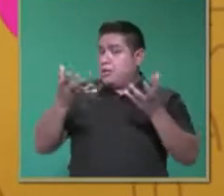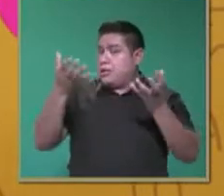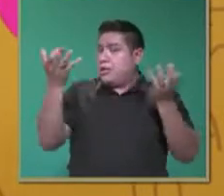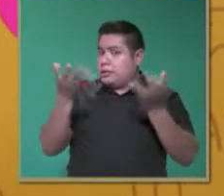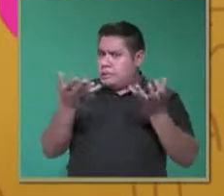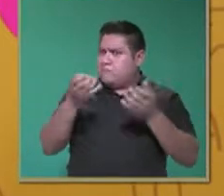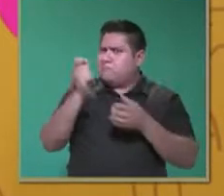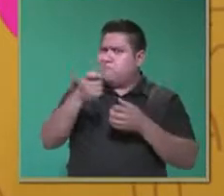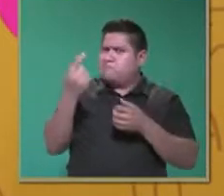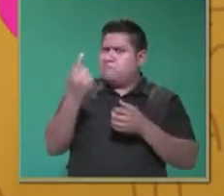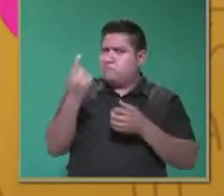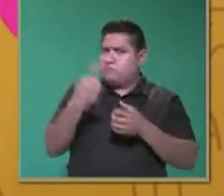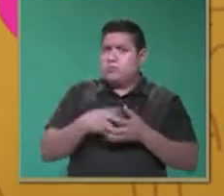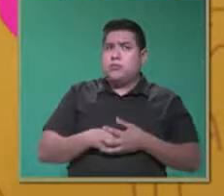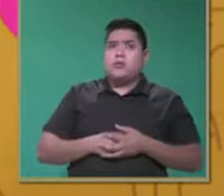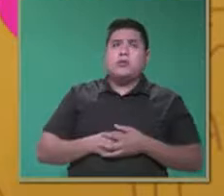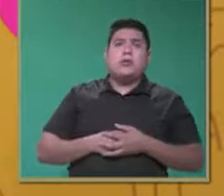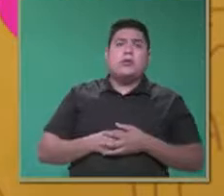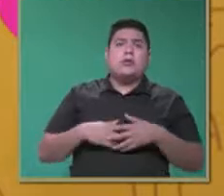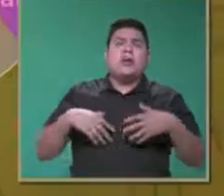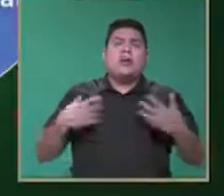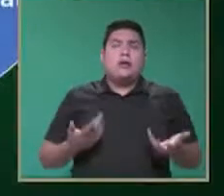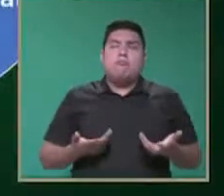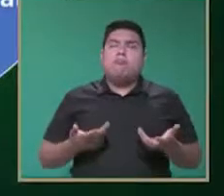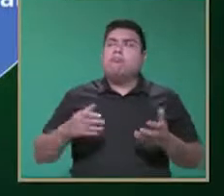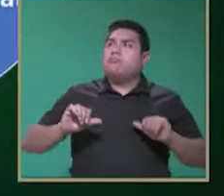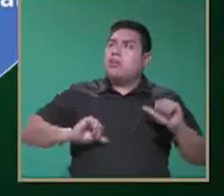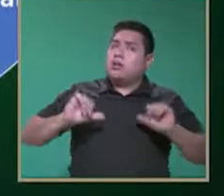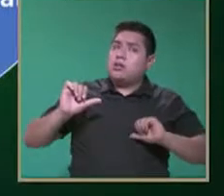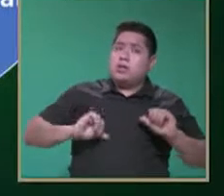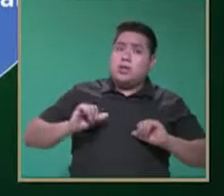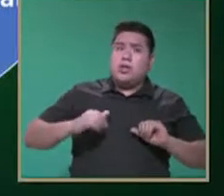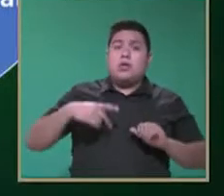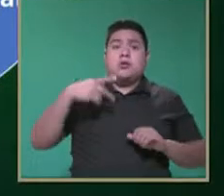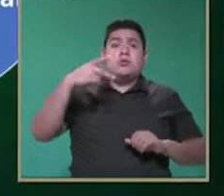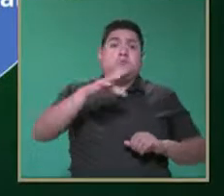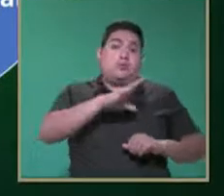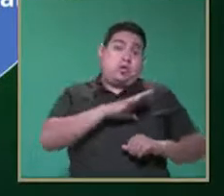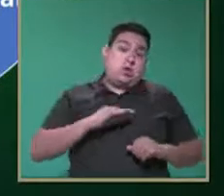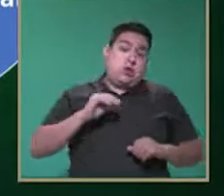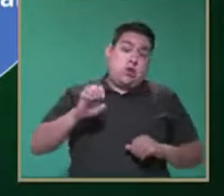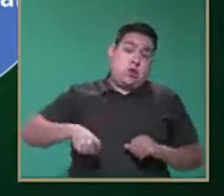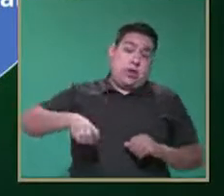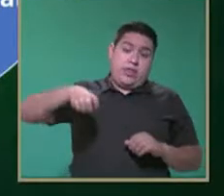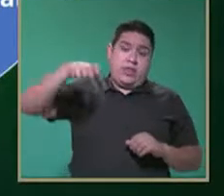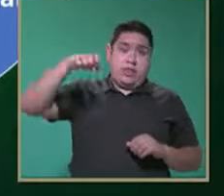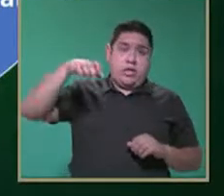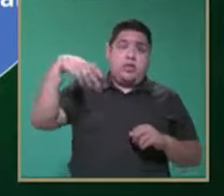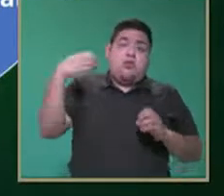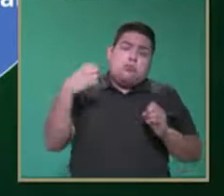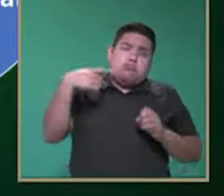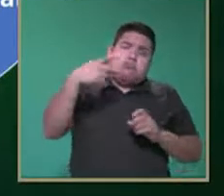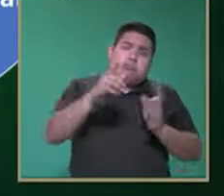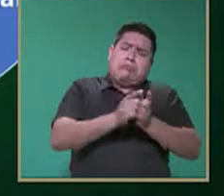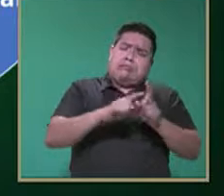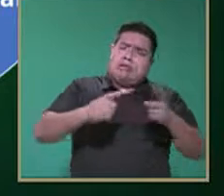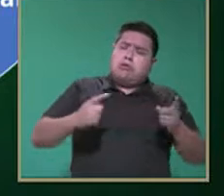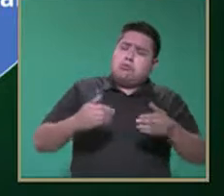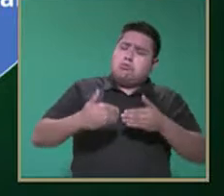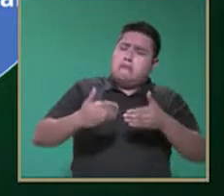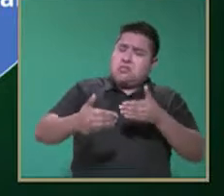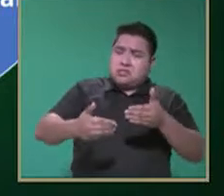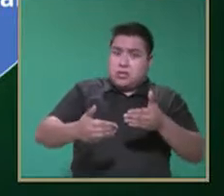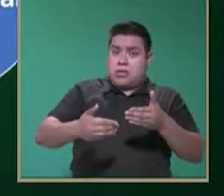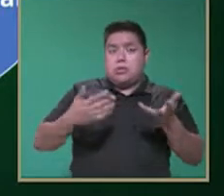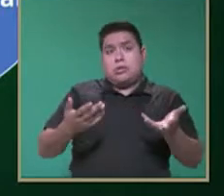funcional? Son actividades que de acuerdo a la edad o la etapa en el desarrollo que se encuentre en nuestro hijo, tiene que